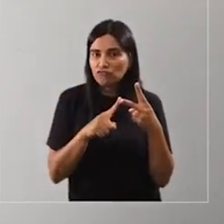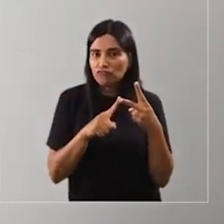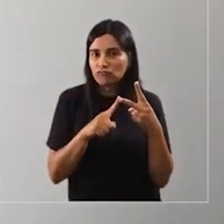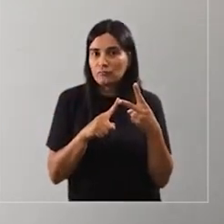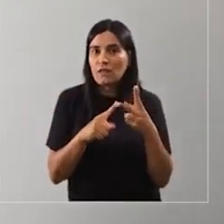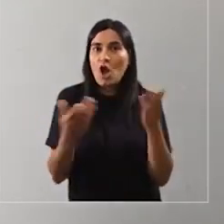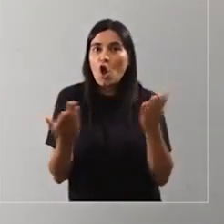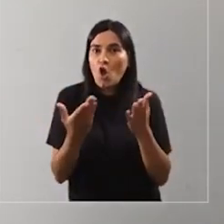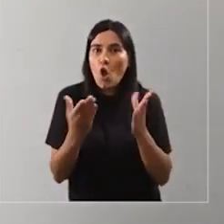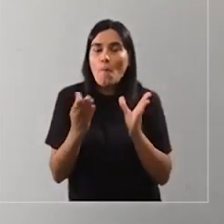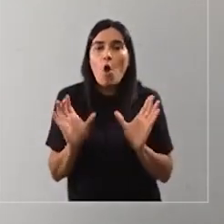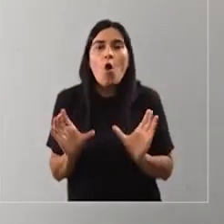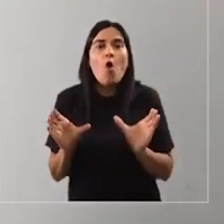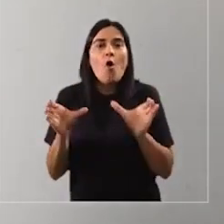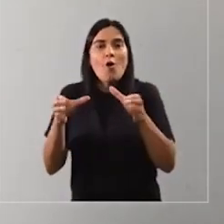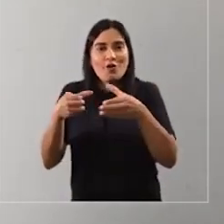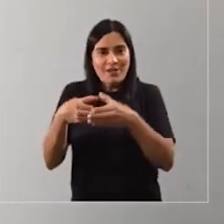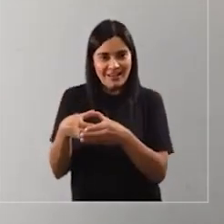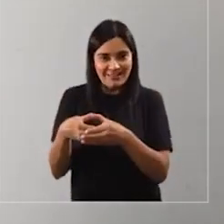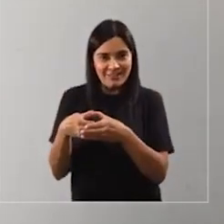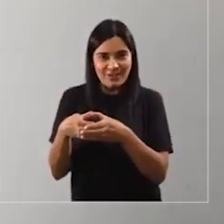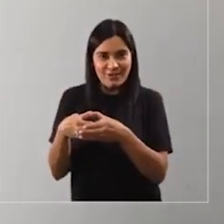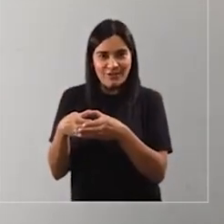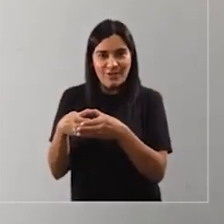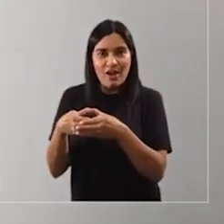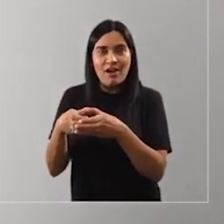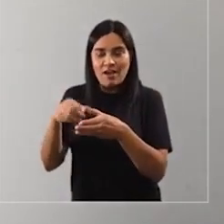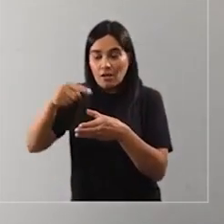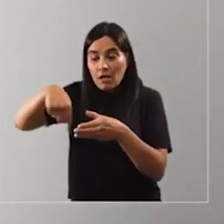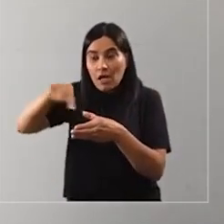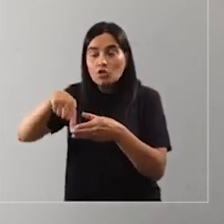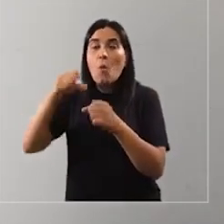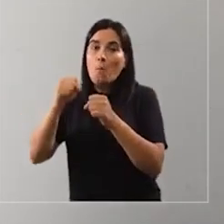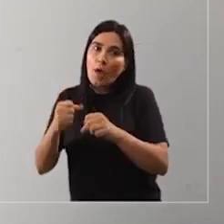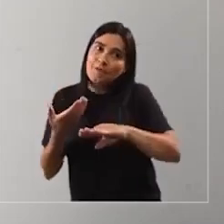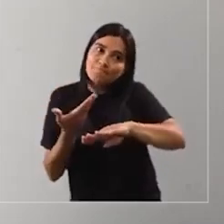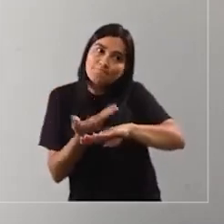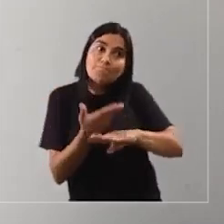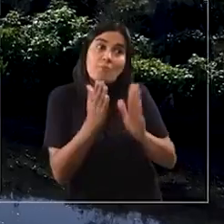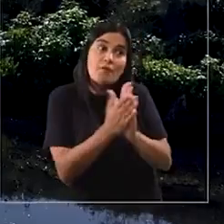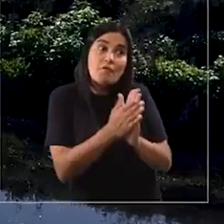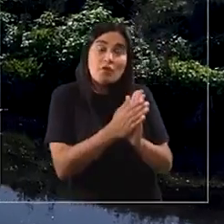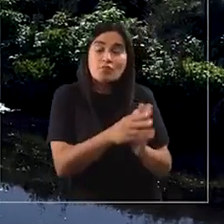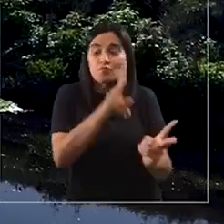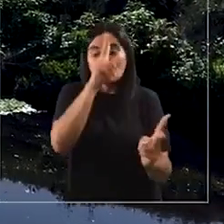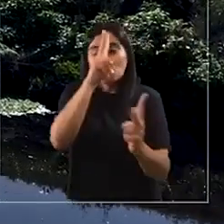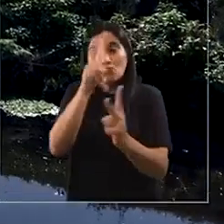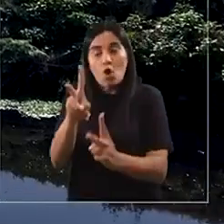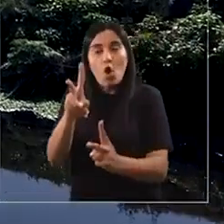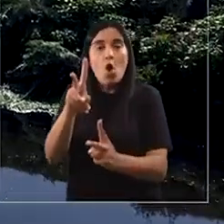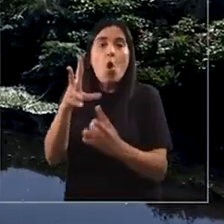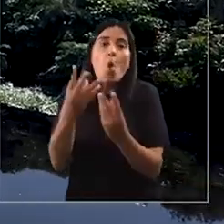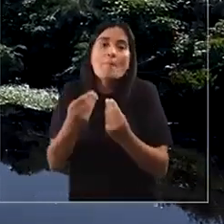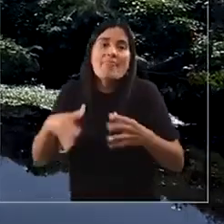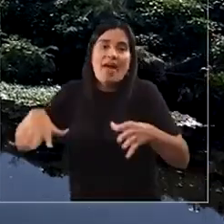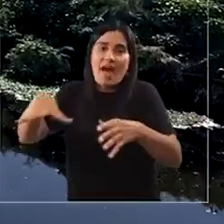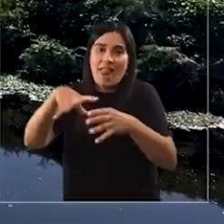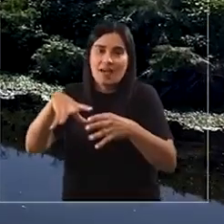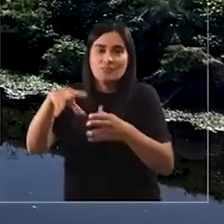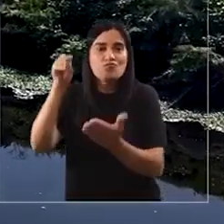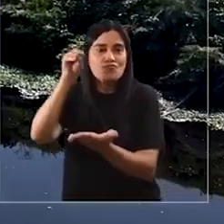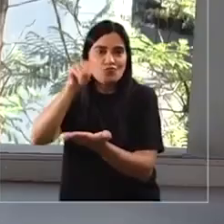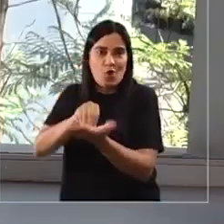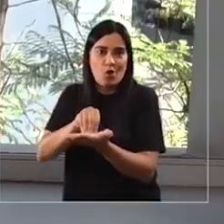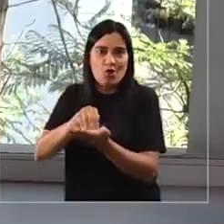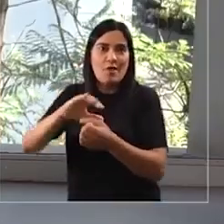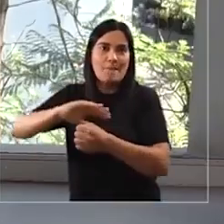la organización de la comunidad que puede solicitar la declaración de un humedal urbano. Y además